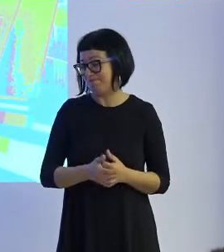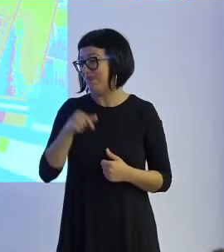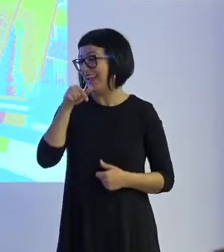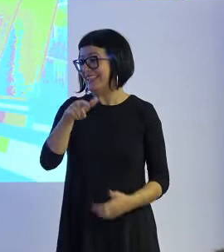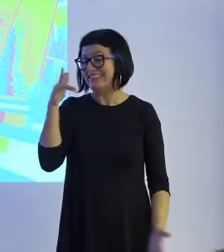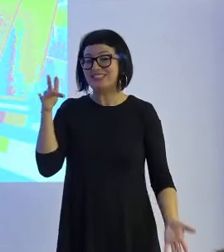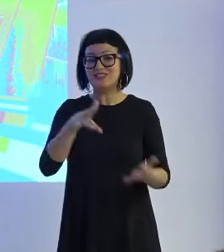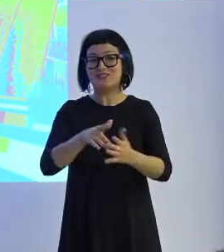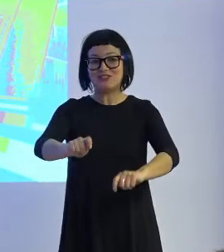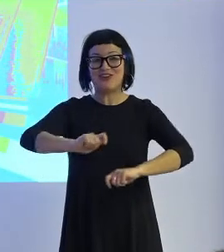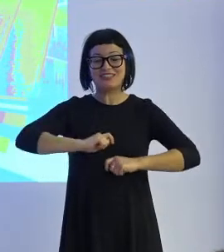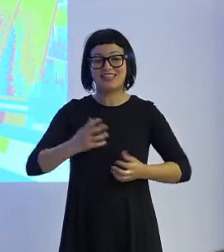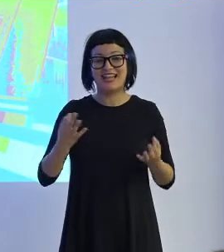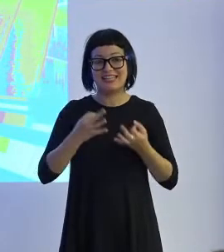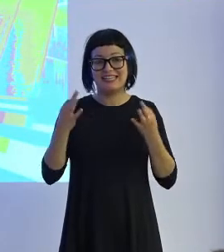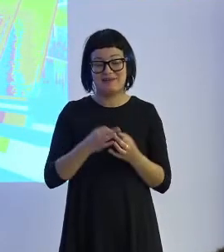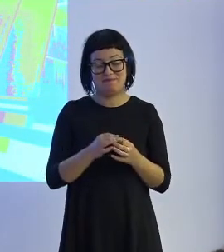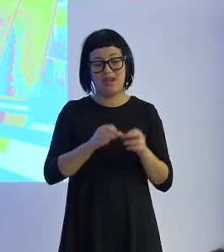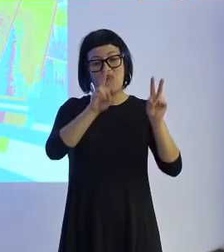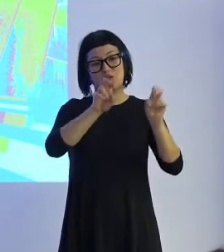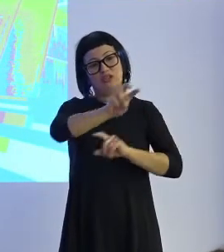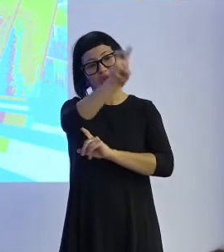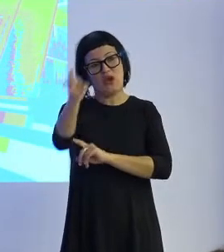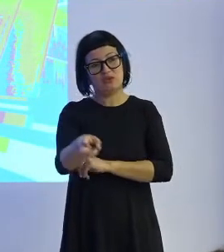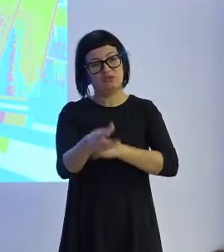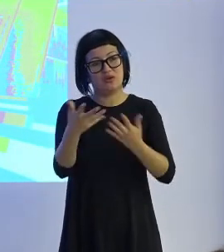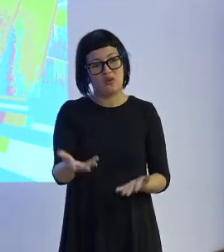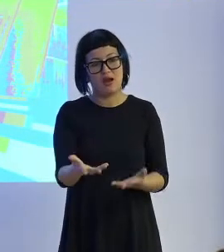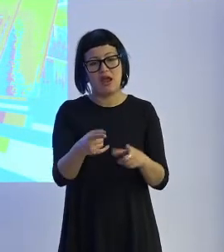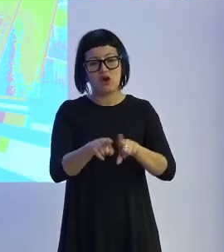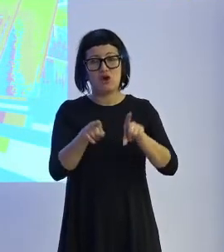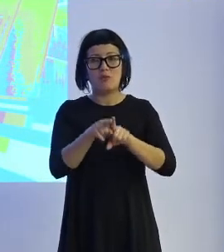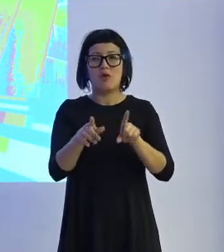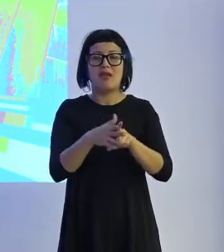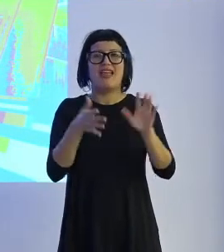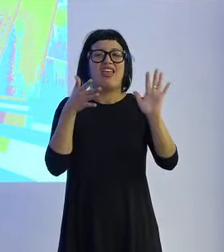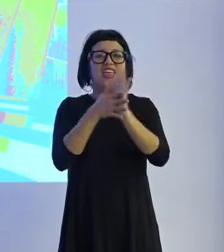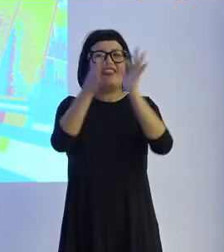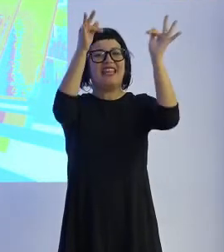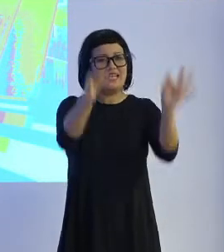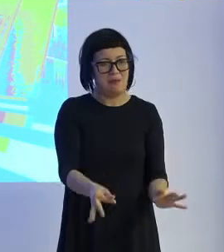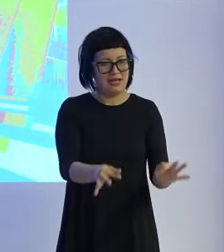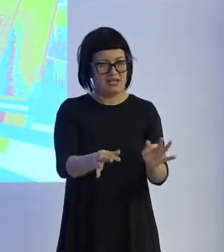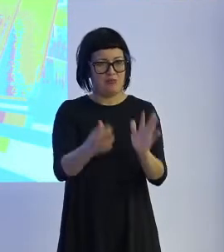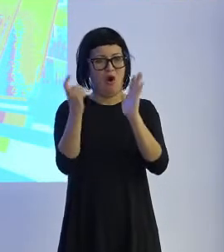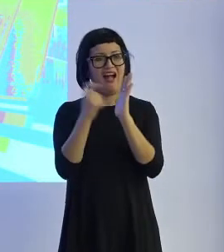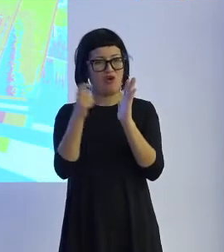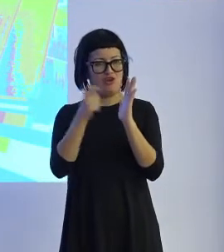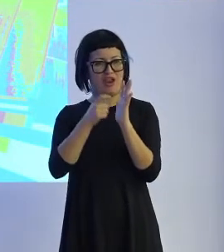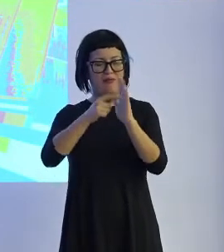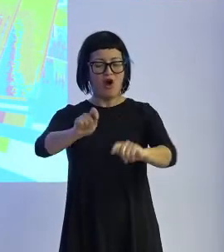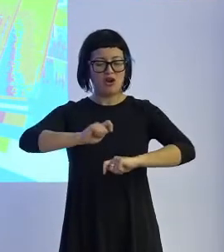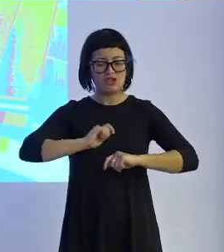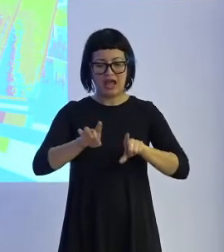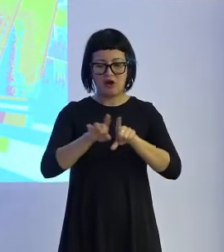esto nos traslada a la siguiente de las cuestiones, que es la del determinismo algorítmico, que a su vez nos puede conducir a